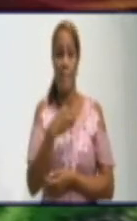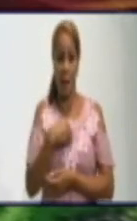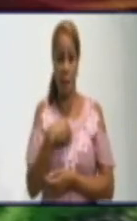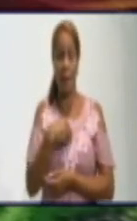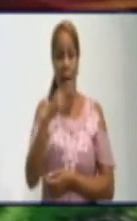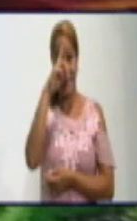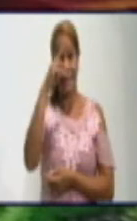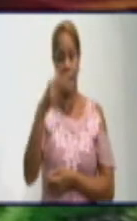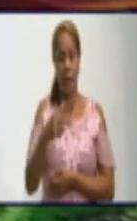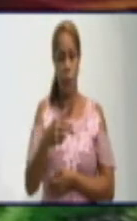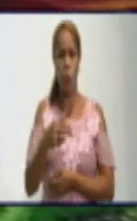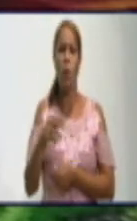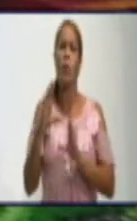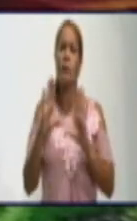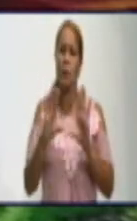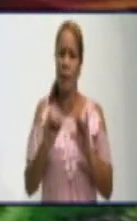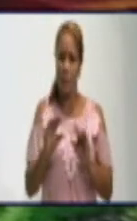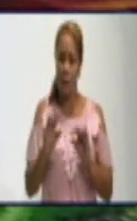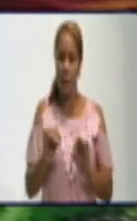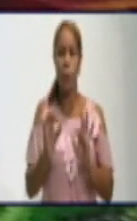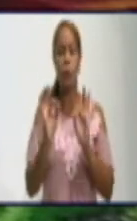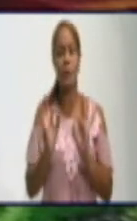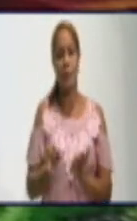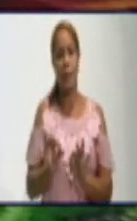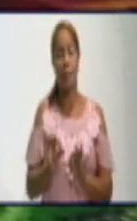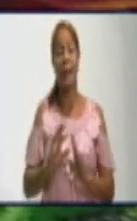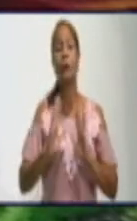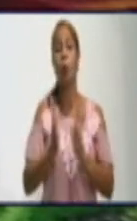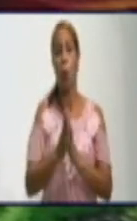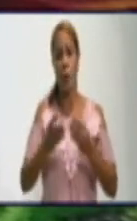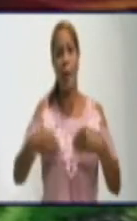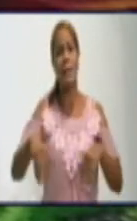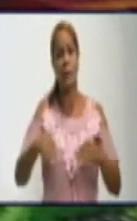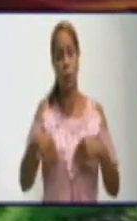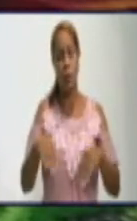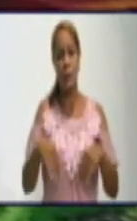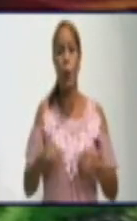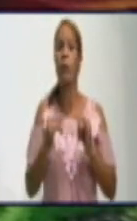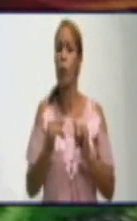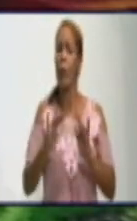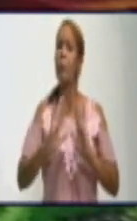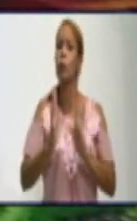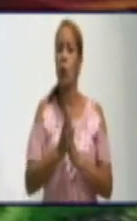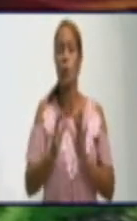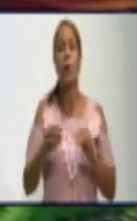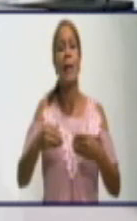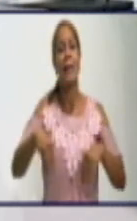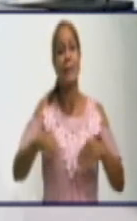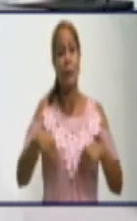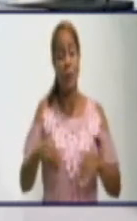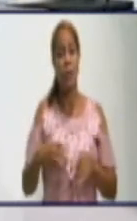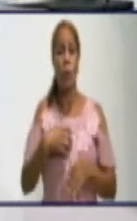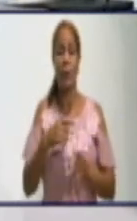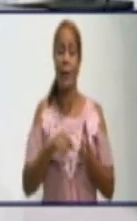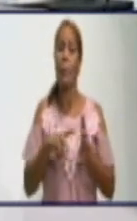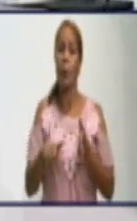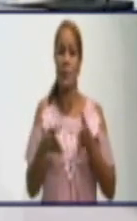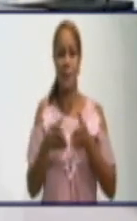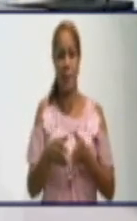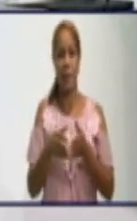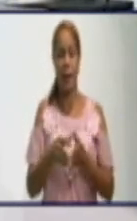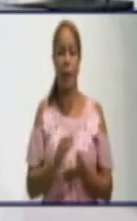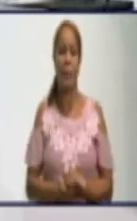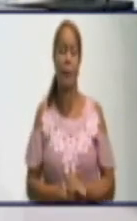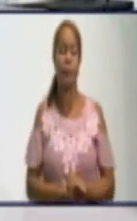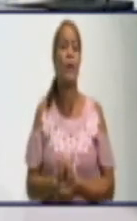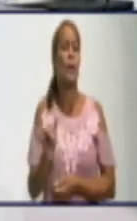el comentario final suyo a propósito de la situación epidemiológica que tiene hoy la provincia de Gran. Bien,